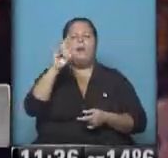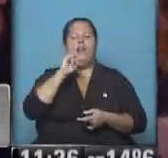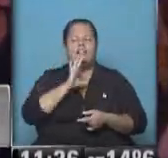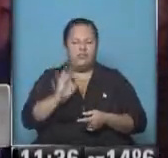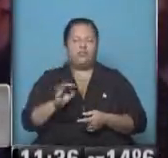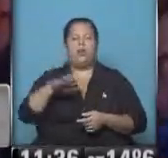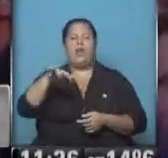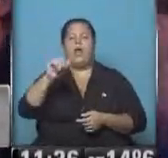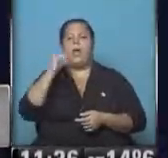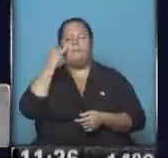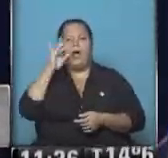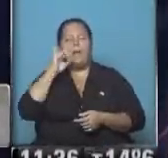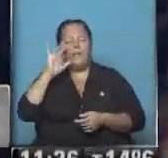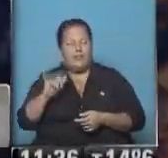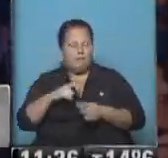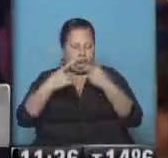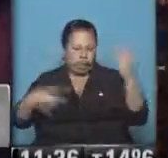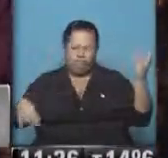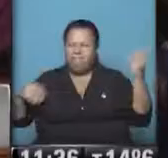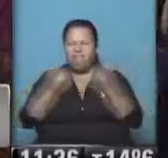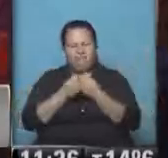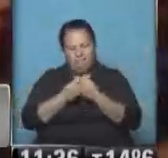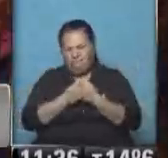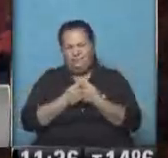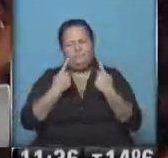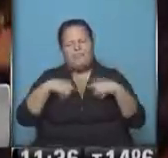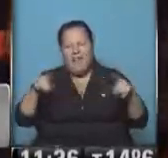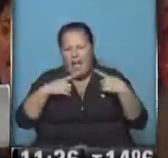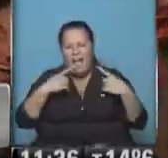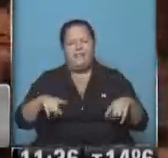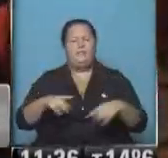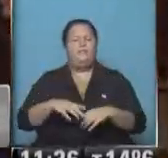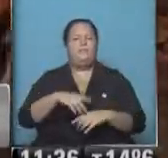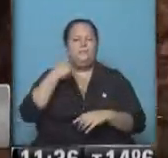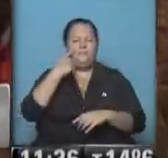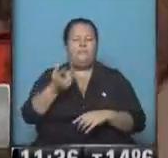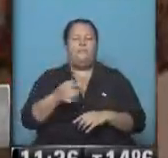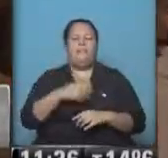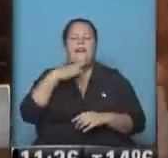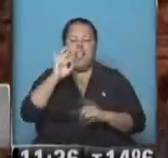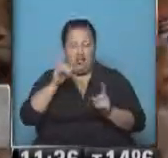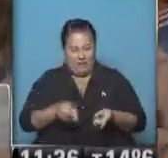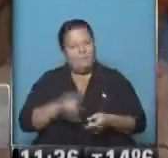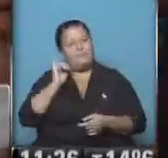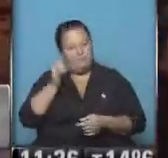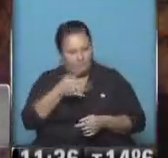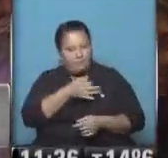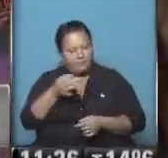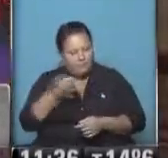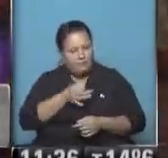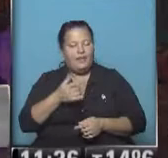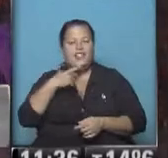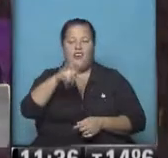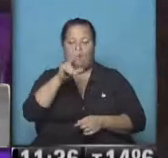Mavi Díaz y las Folkis. Repito, de todo, raíz y canto, de todo y para todos. Hijo Ale, de Mercedes